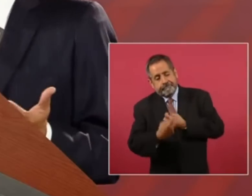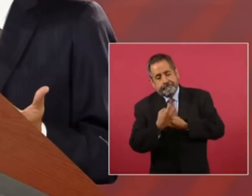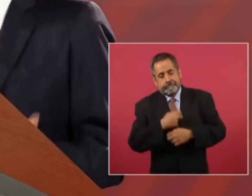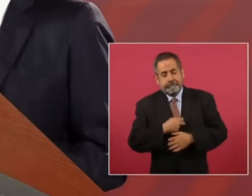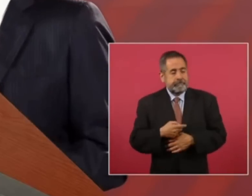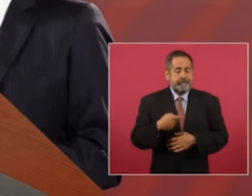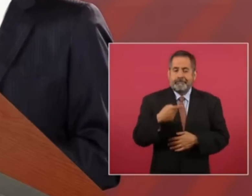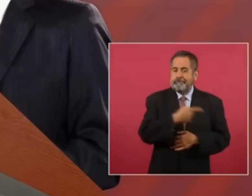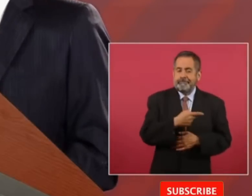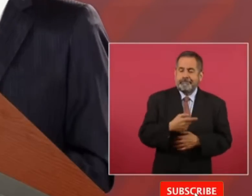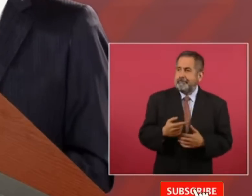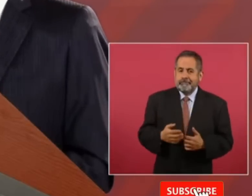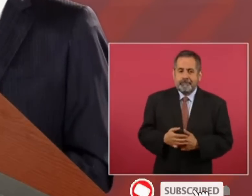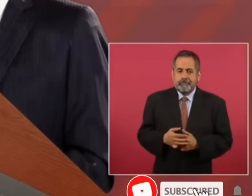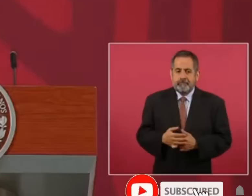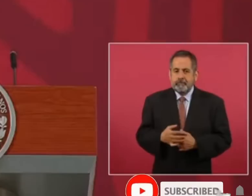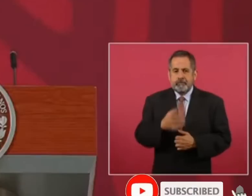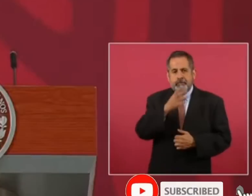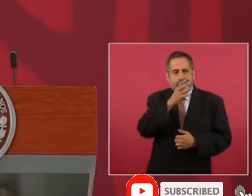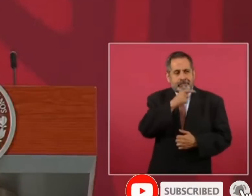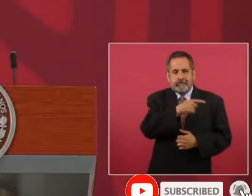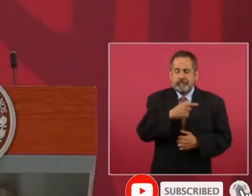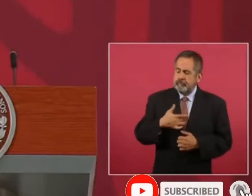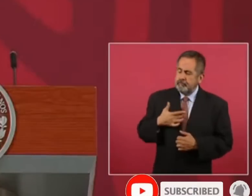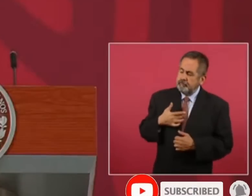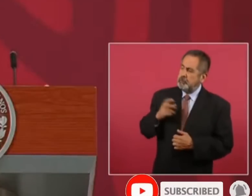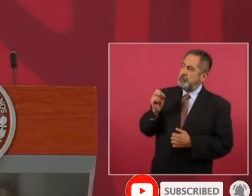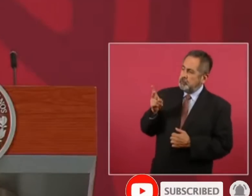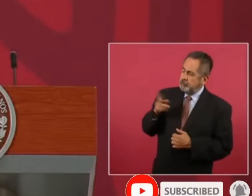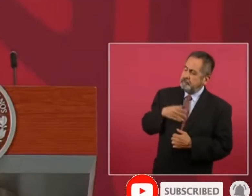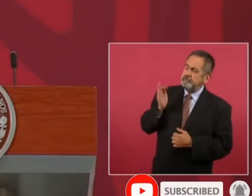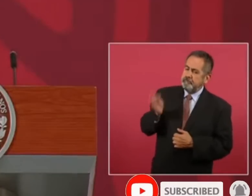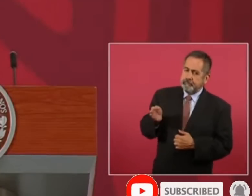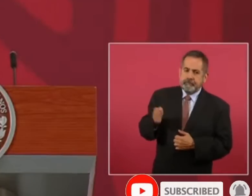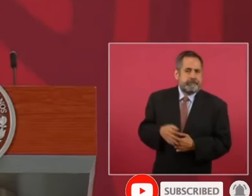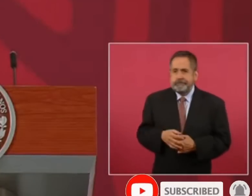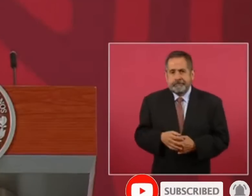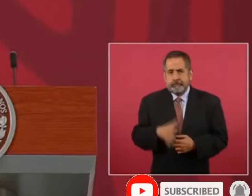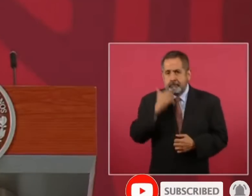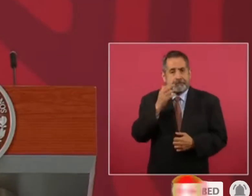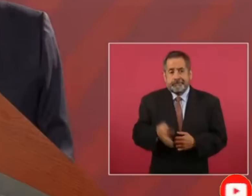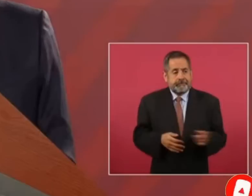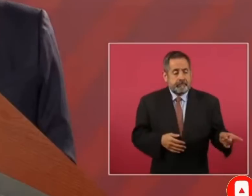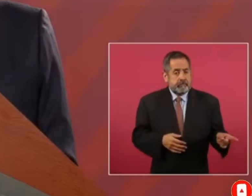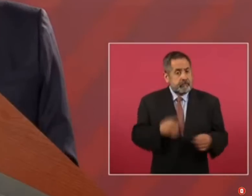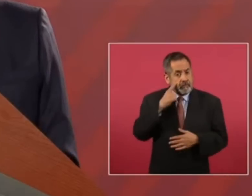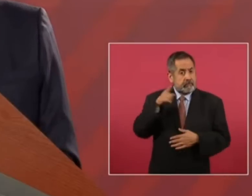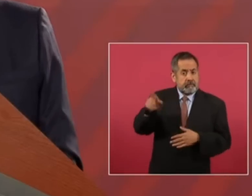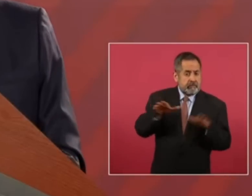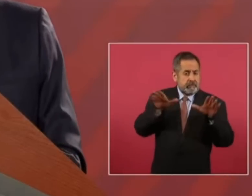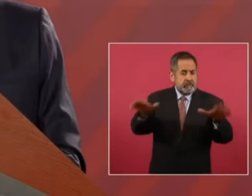nobleza de aceptar de que se trata de uno de los aeropuertos mejores